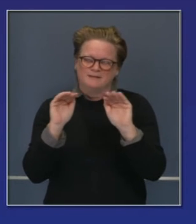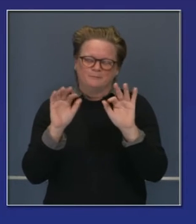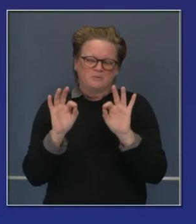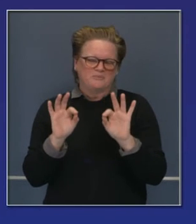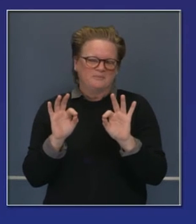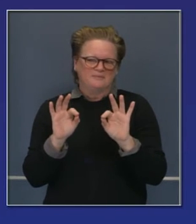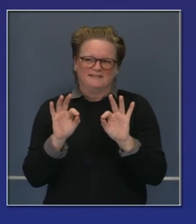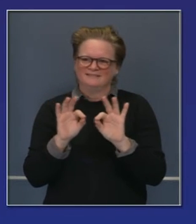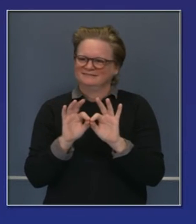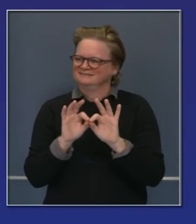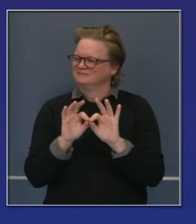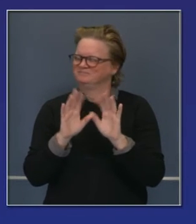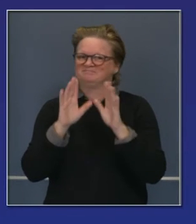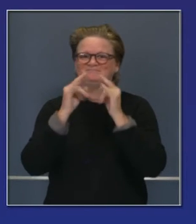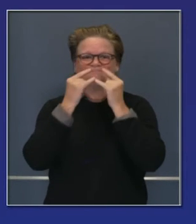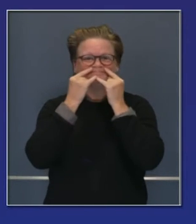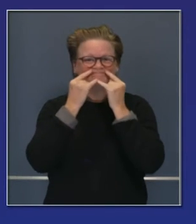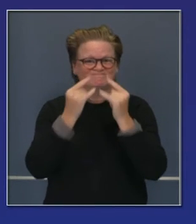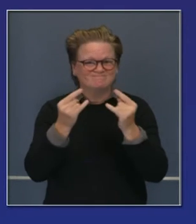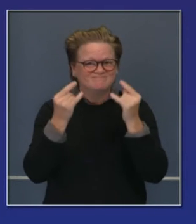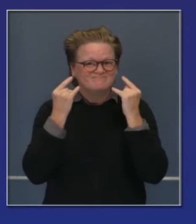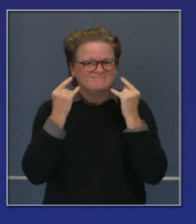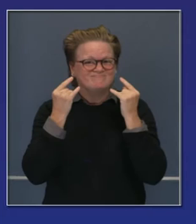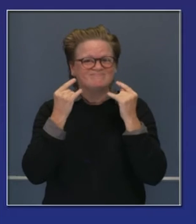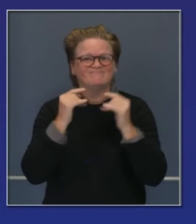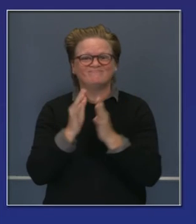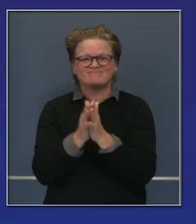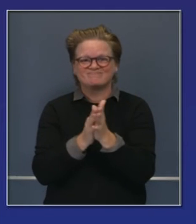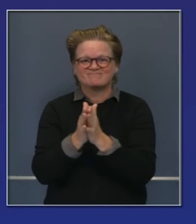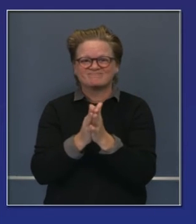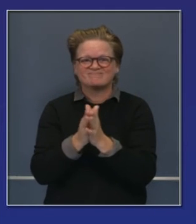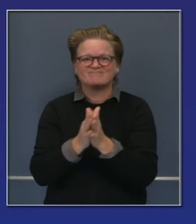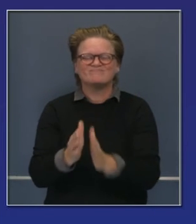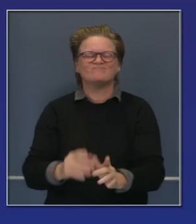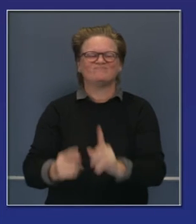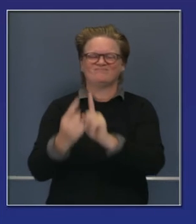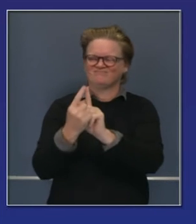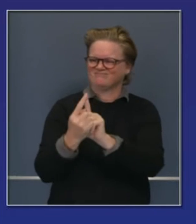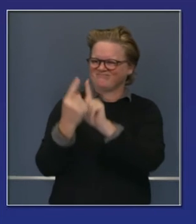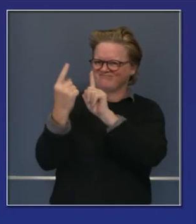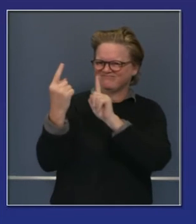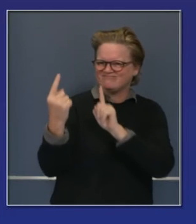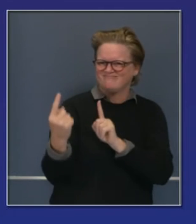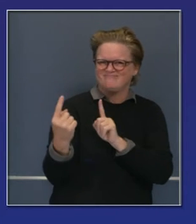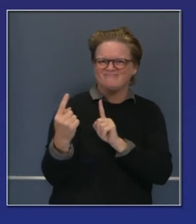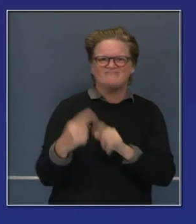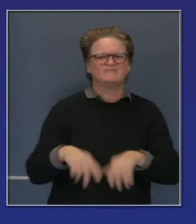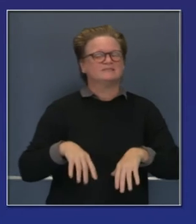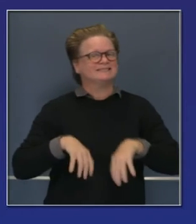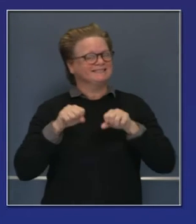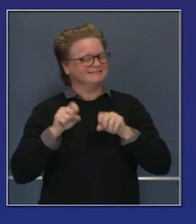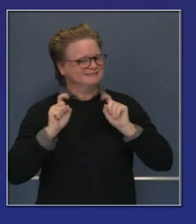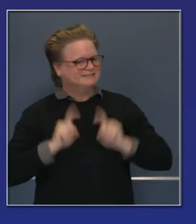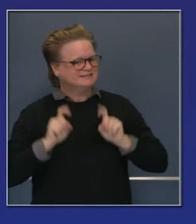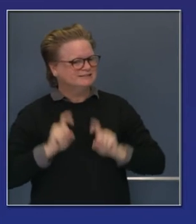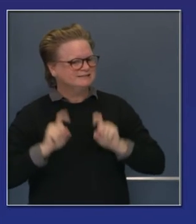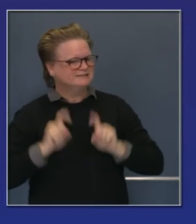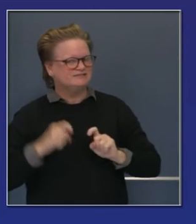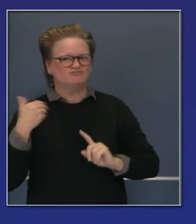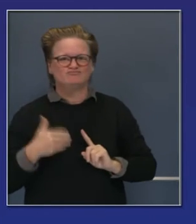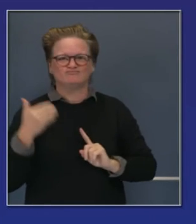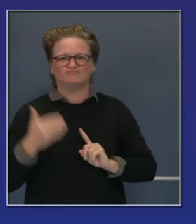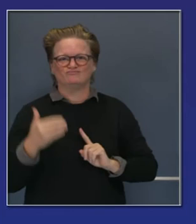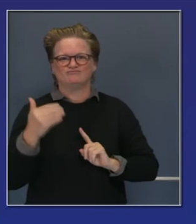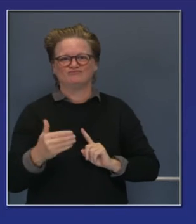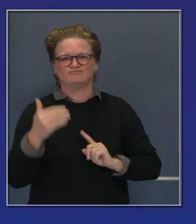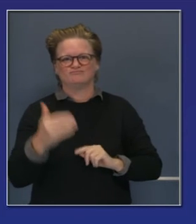mejor sustituto que el usar la mascarilla. No hay sustituto para guardar distancia física. No hay sustituto para someterse a una prueba. Y ahora